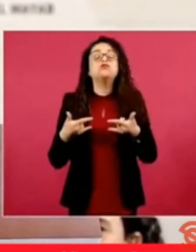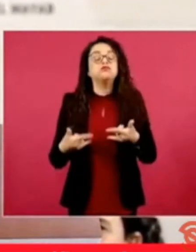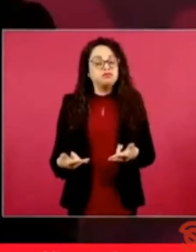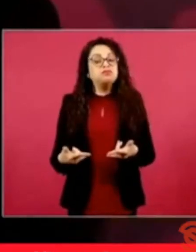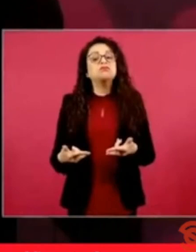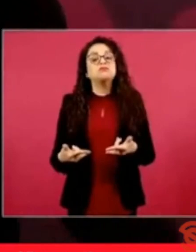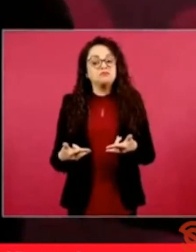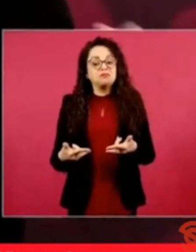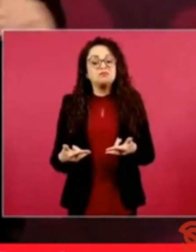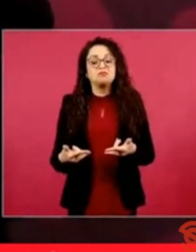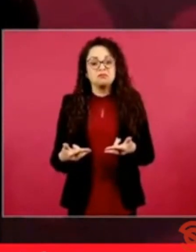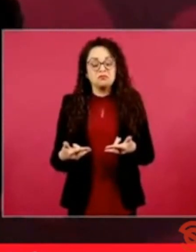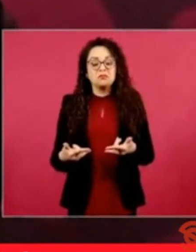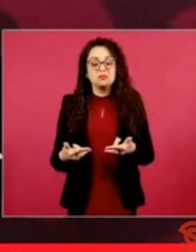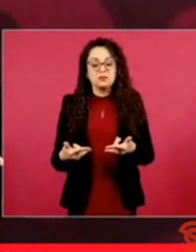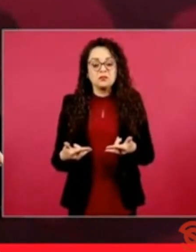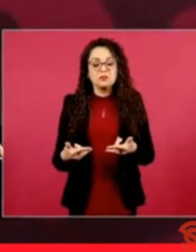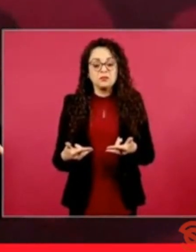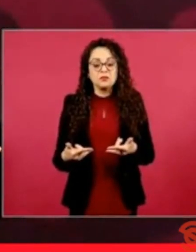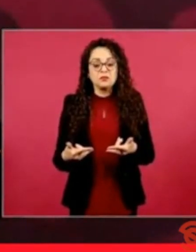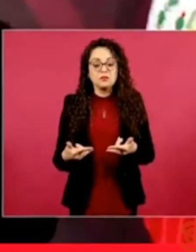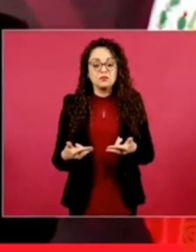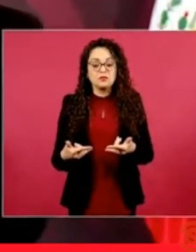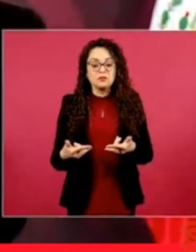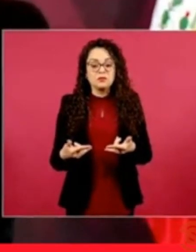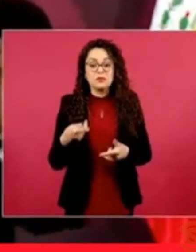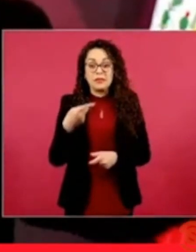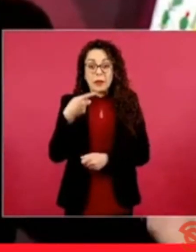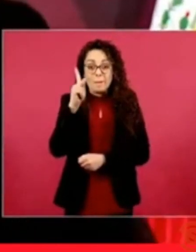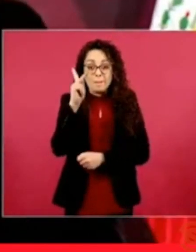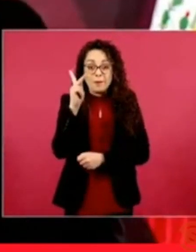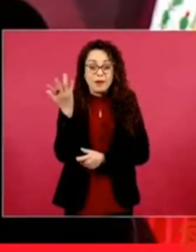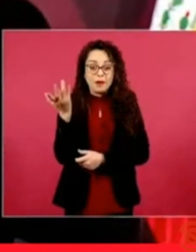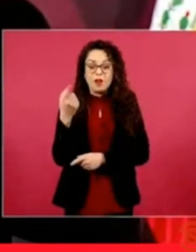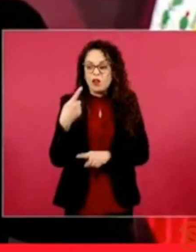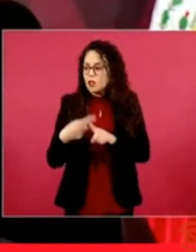y no aparecía nada